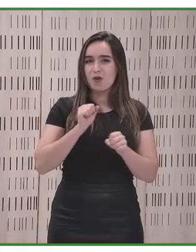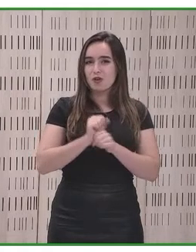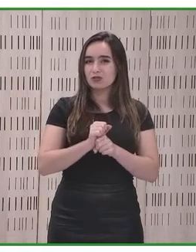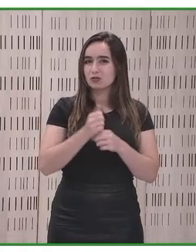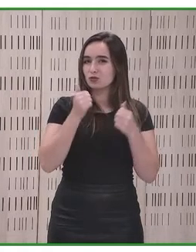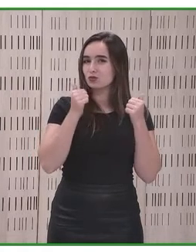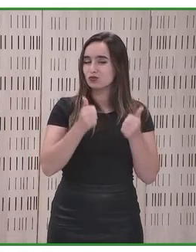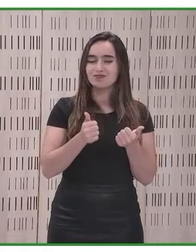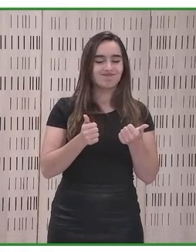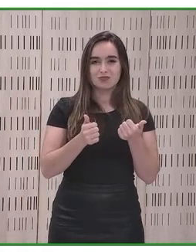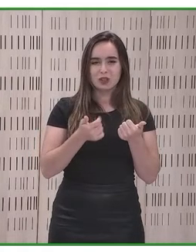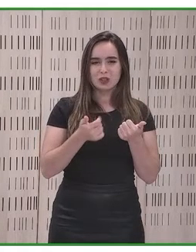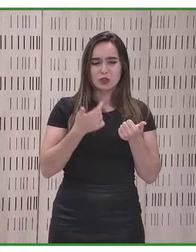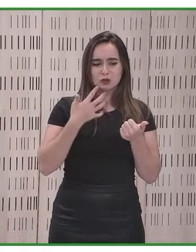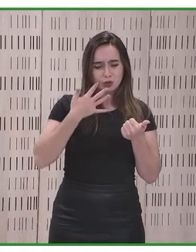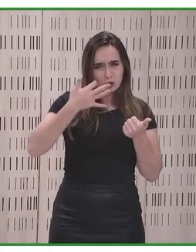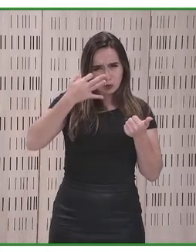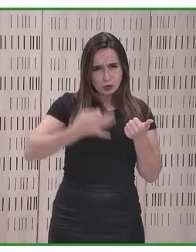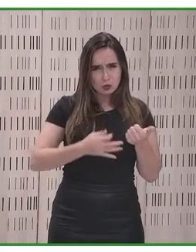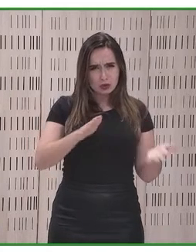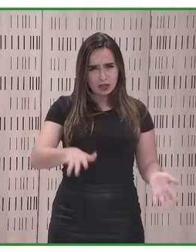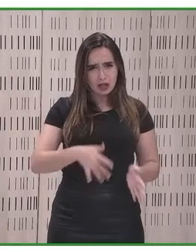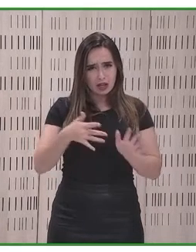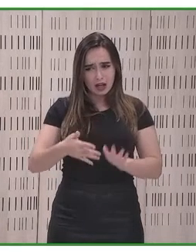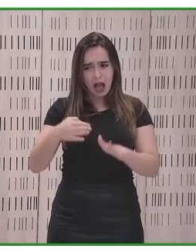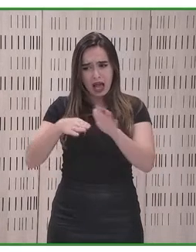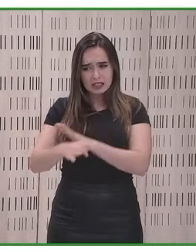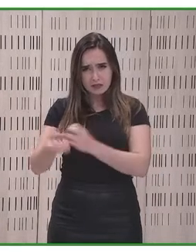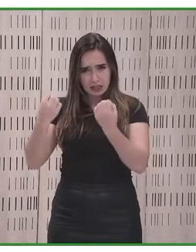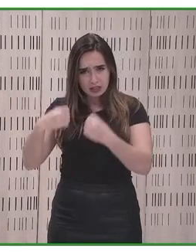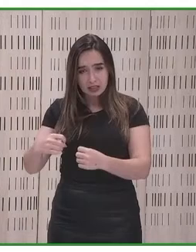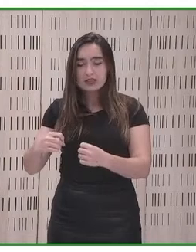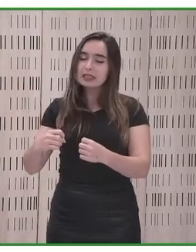y la implementación de la accesibilidad.